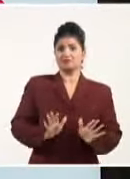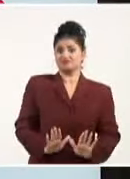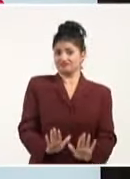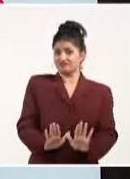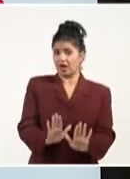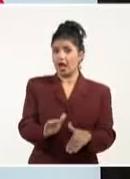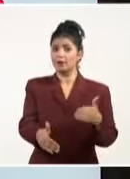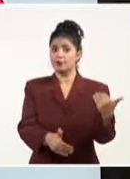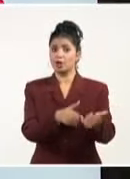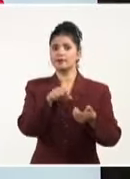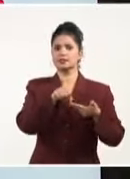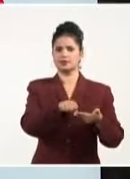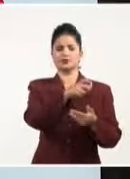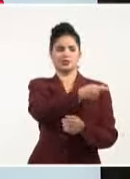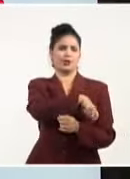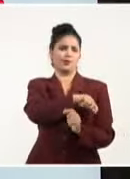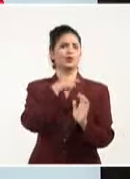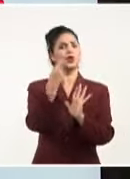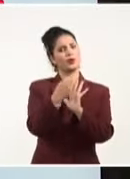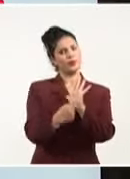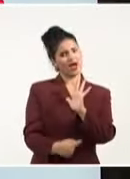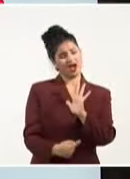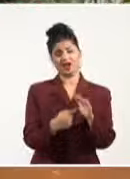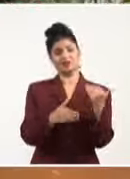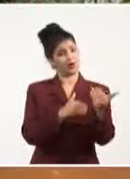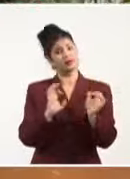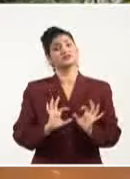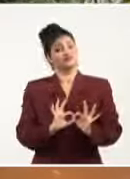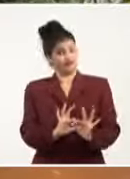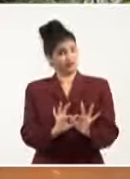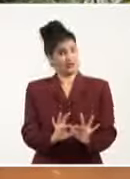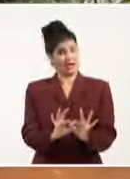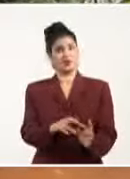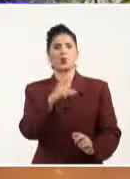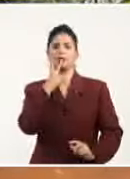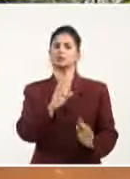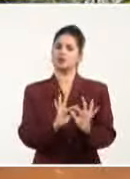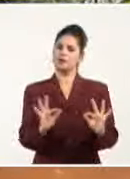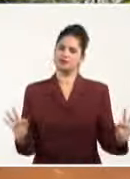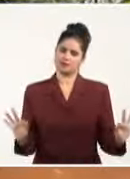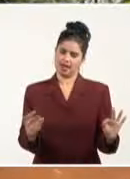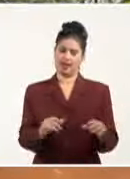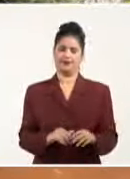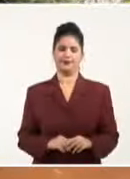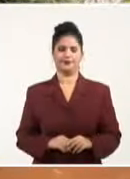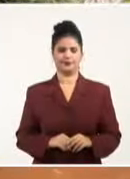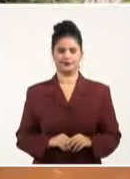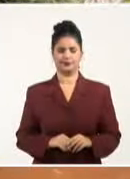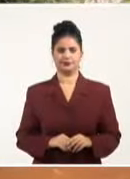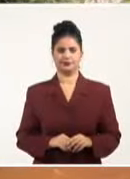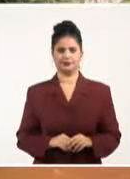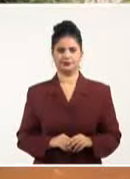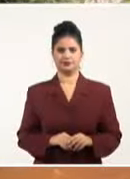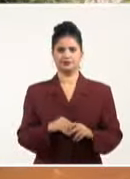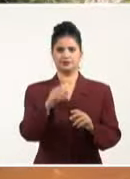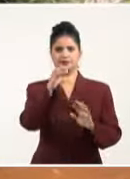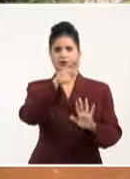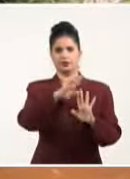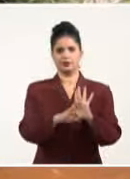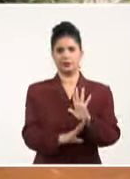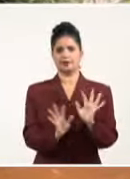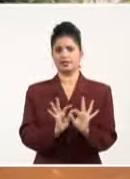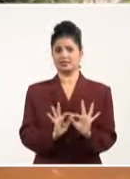población, cuestionen que conllevan a una atención especial. En el programa de soberanía ambiental, y ahí componente es objetivo, pero el principal